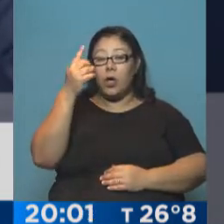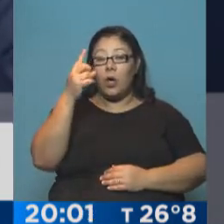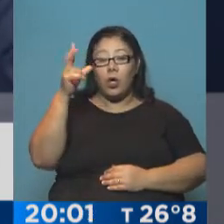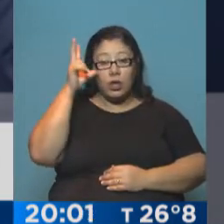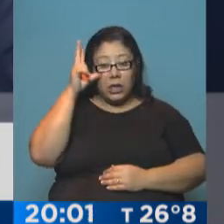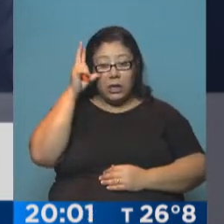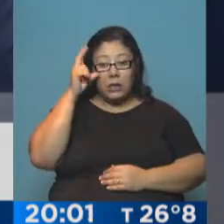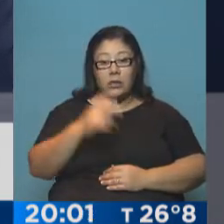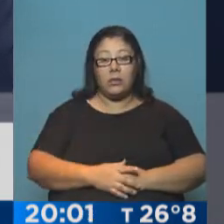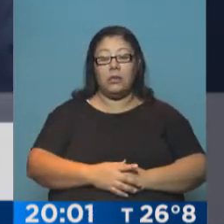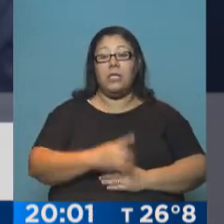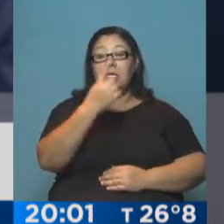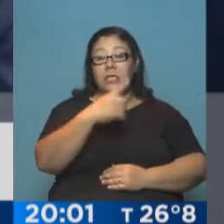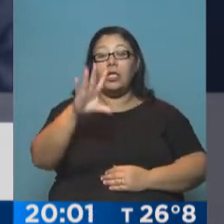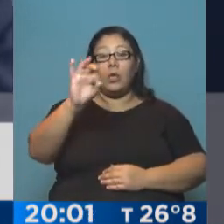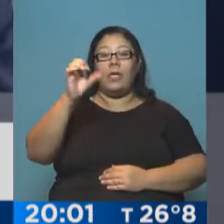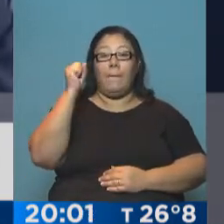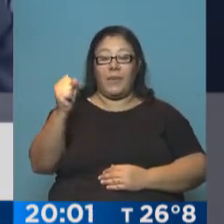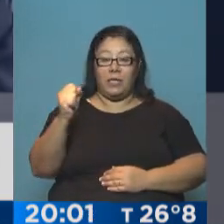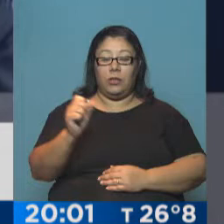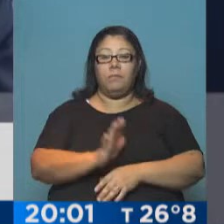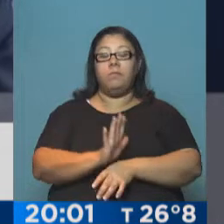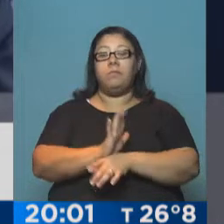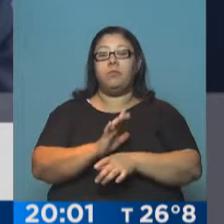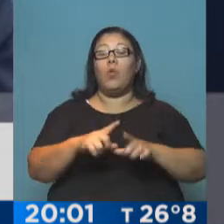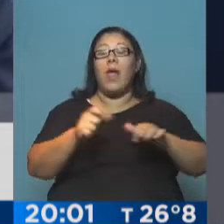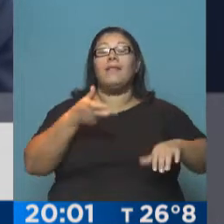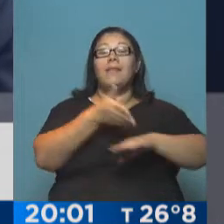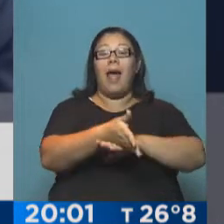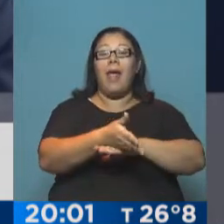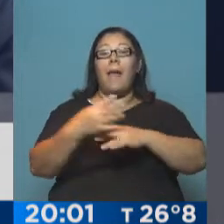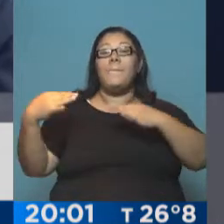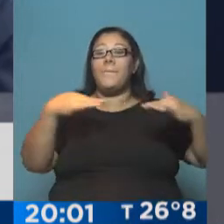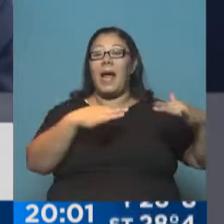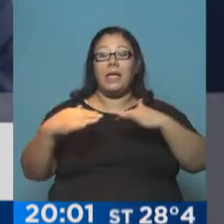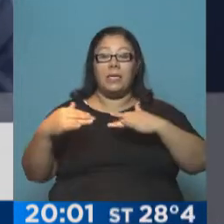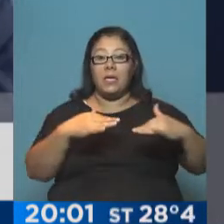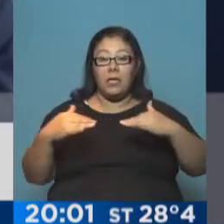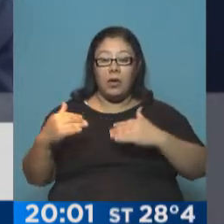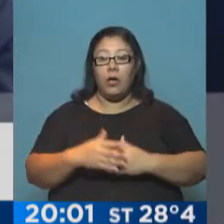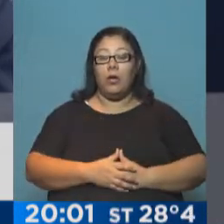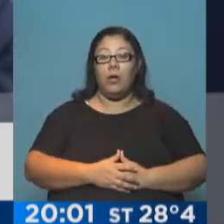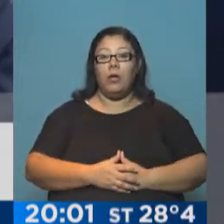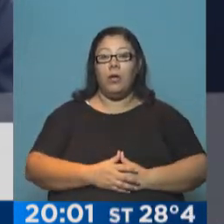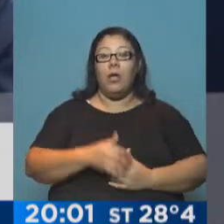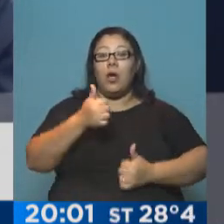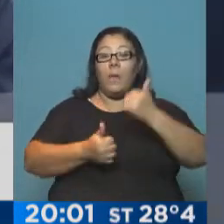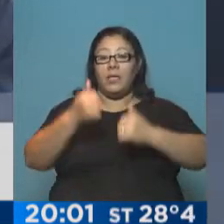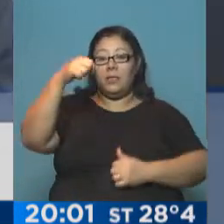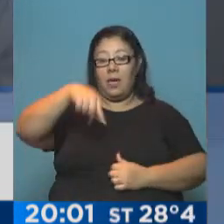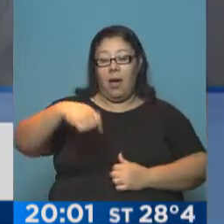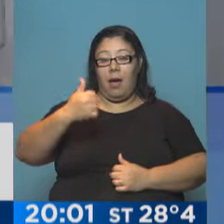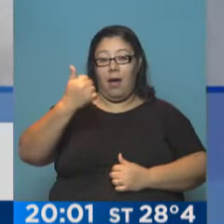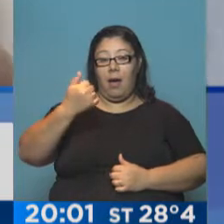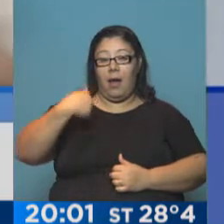sino lo digo porque es una realidad, lo que va a costar una entrada de fútbol a partir de que se reanude el torneo nacional acá en Buenos